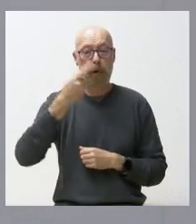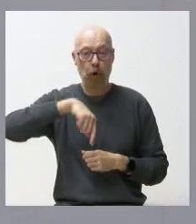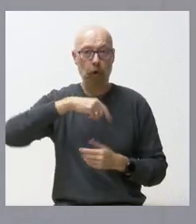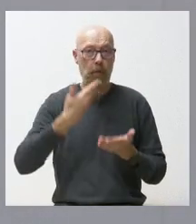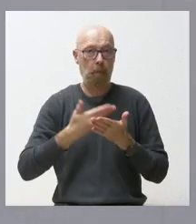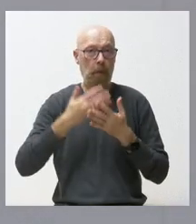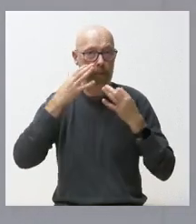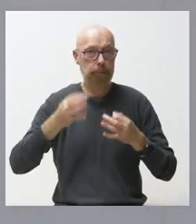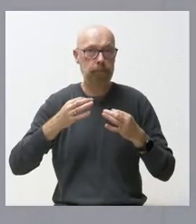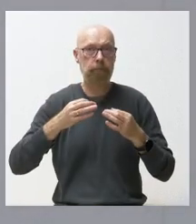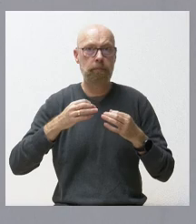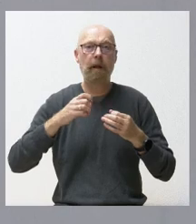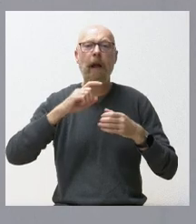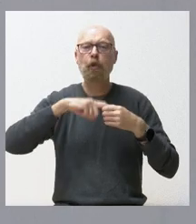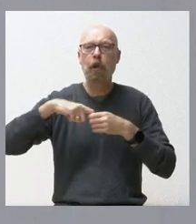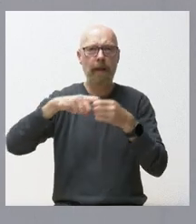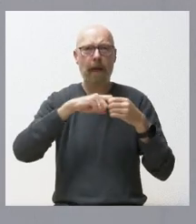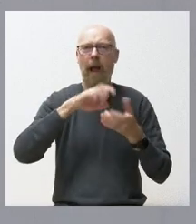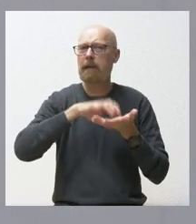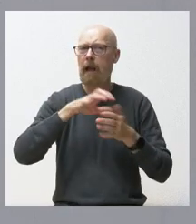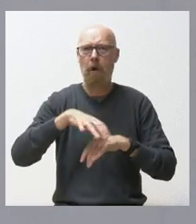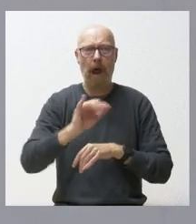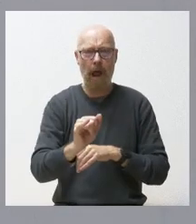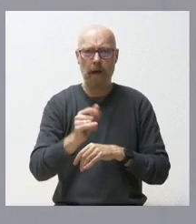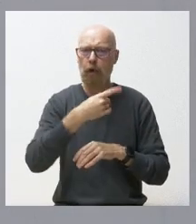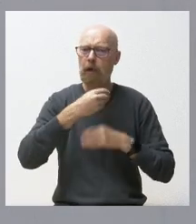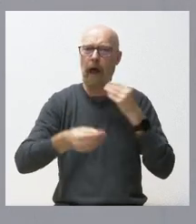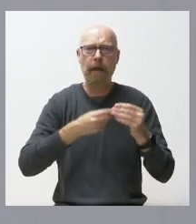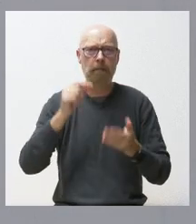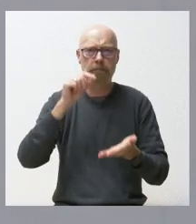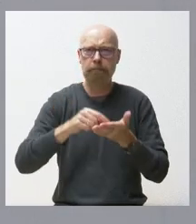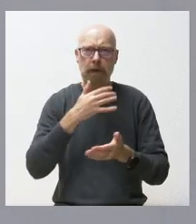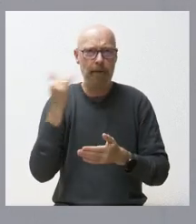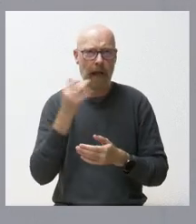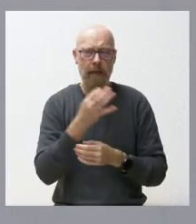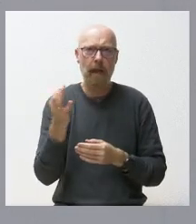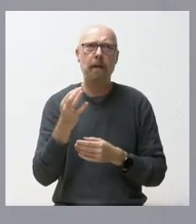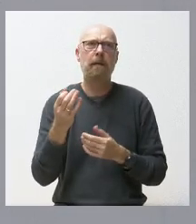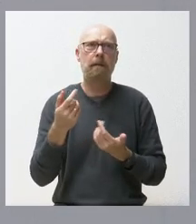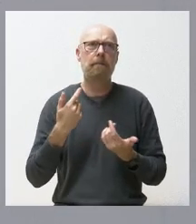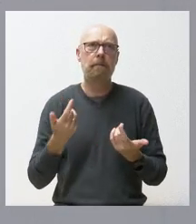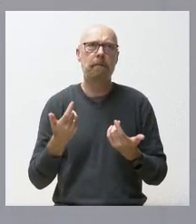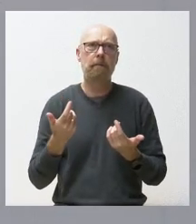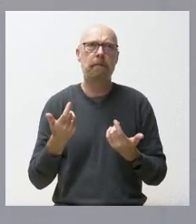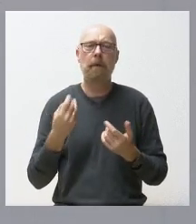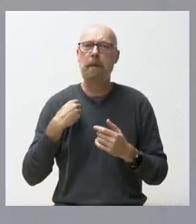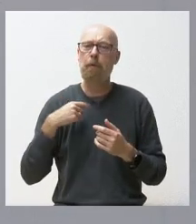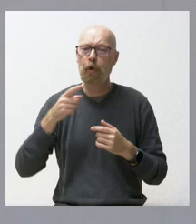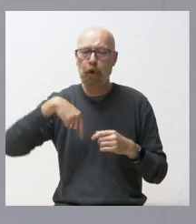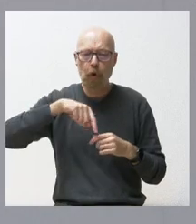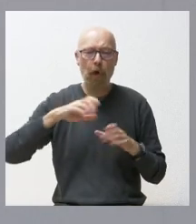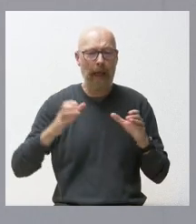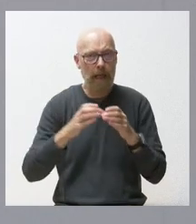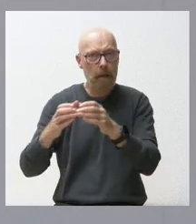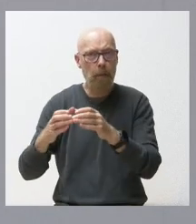comunidad solidaria, que está actuando con eficacia y así se está apreciando, creo yo, en el territorio, donde todo el operativo de Castilla y León y la